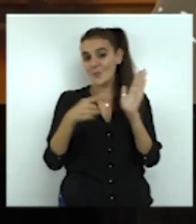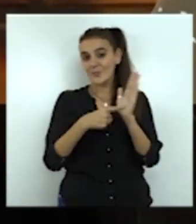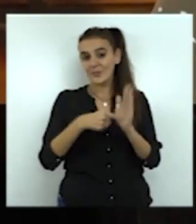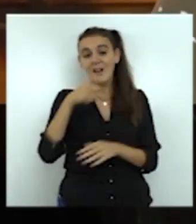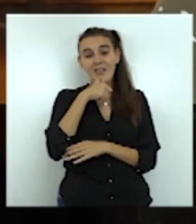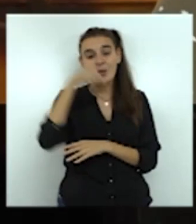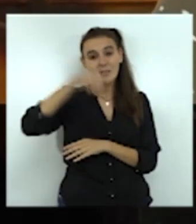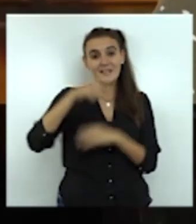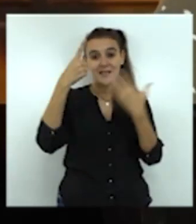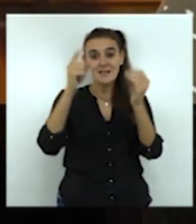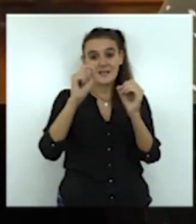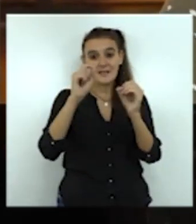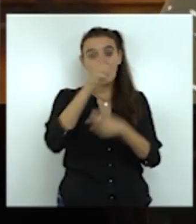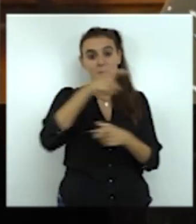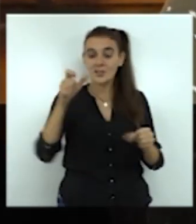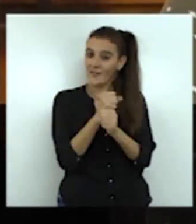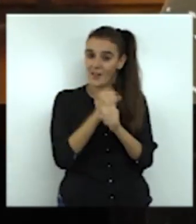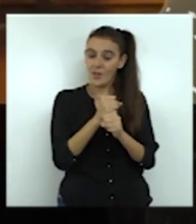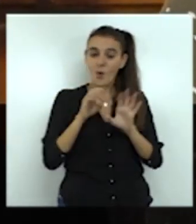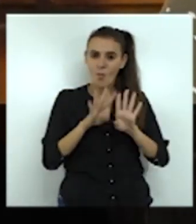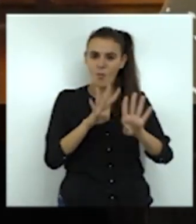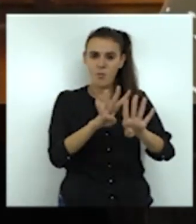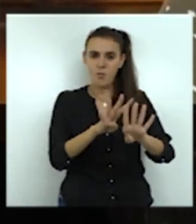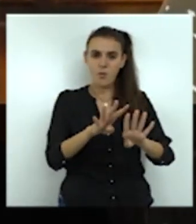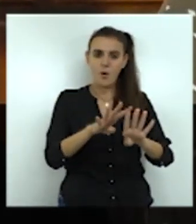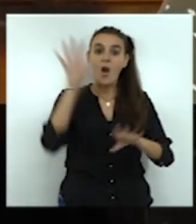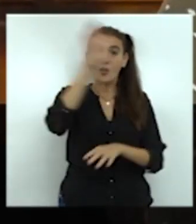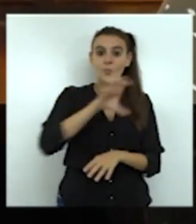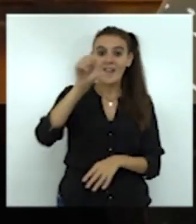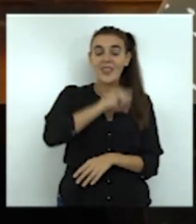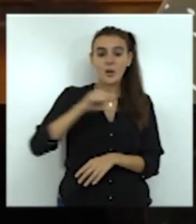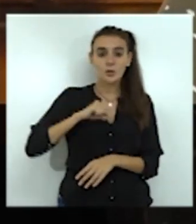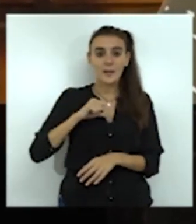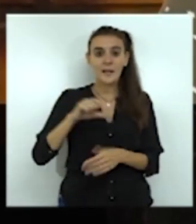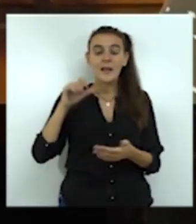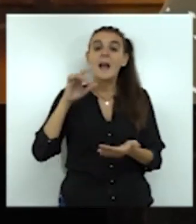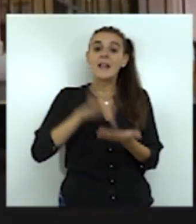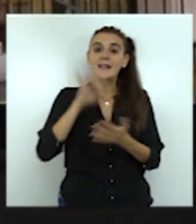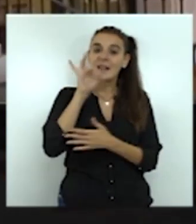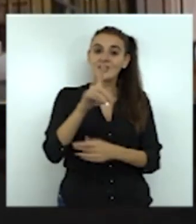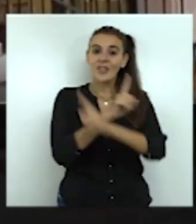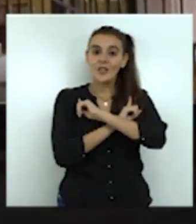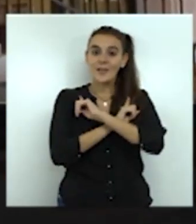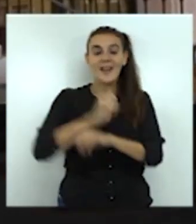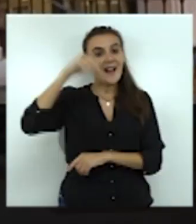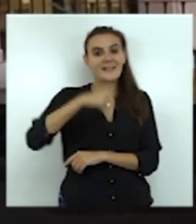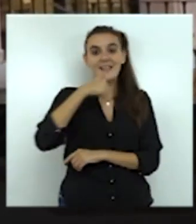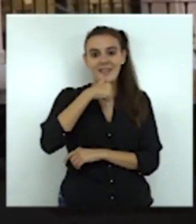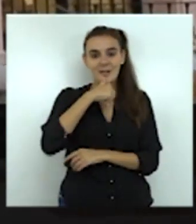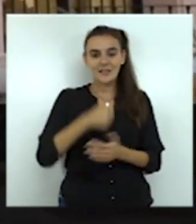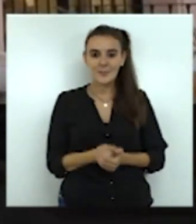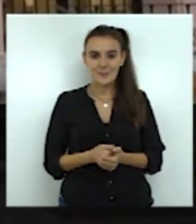a concentraciones en las capitales de comunidades autónomas. El 14 de noviembre los haremos en Ceuta. Para diciembre están